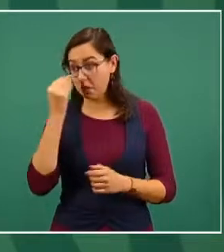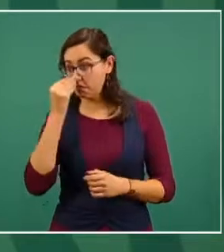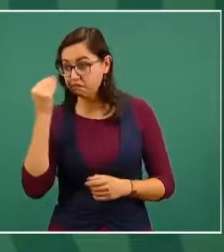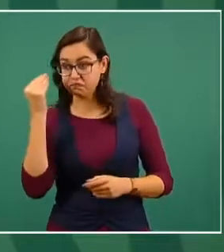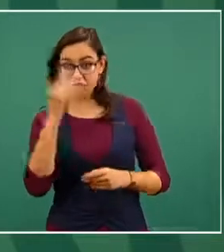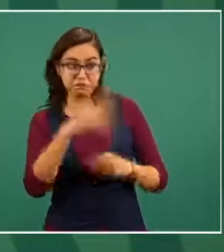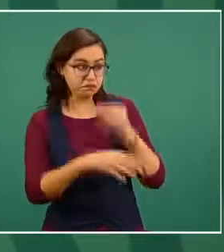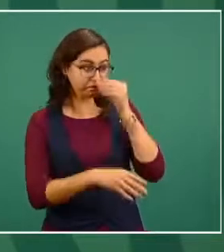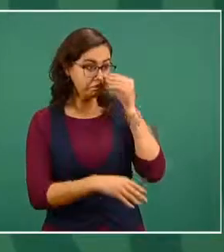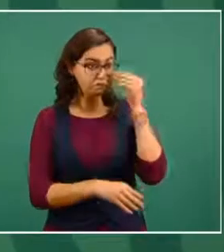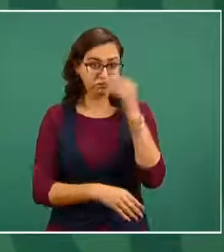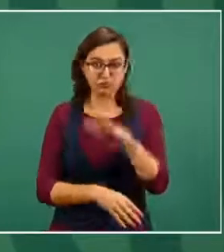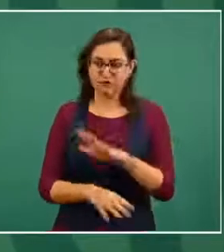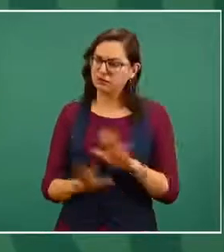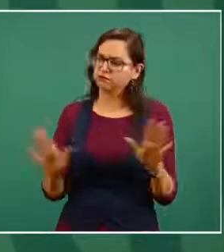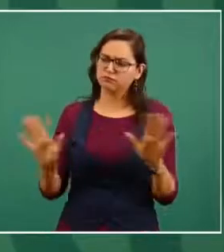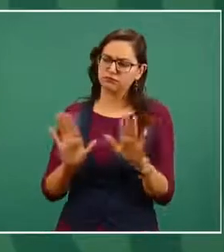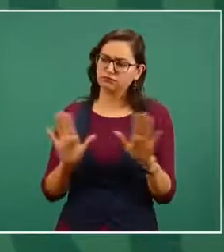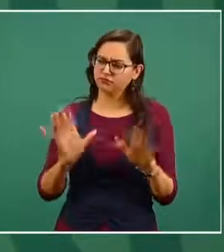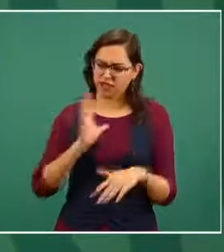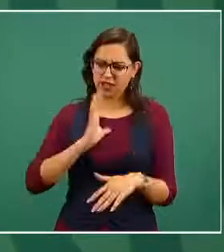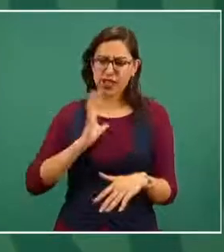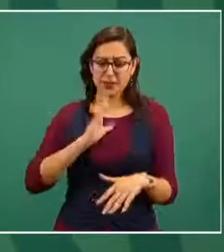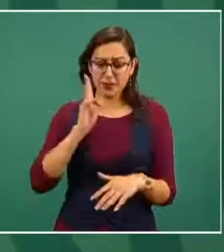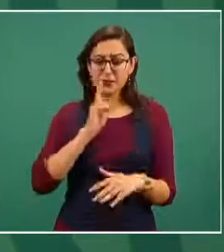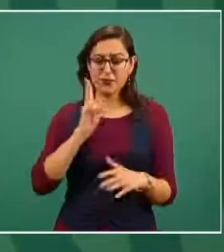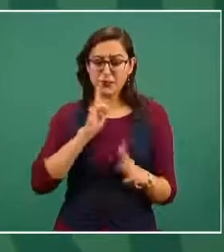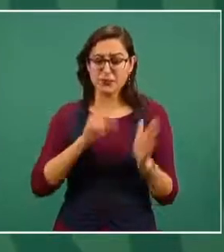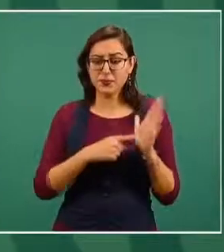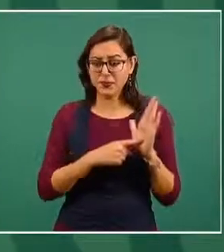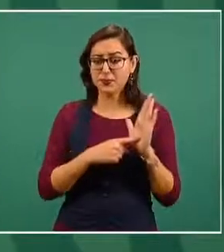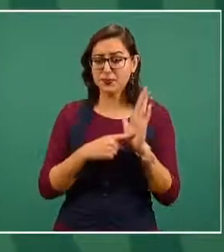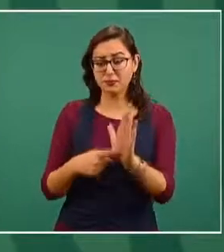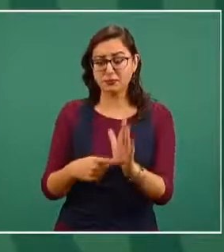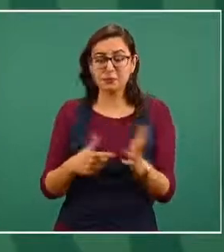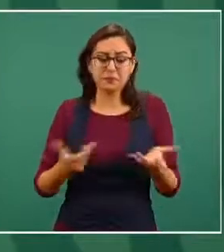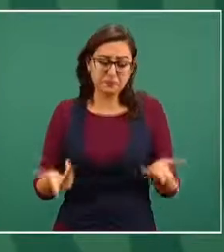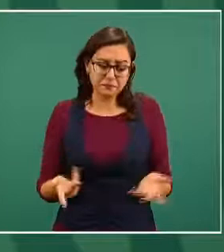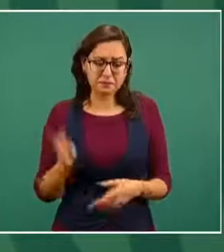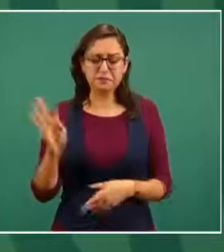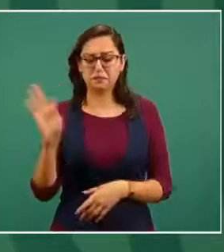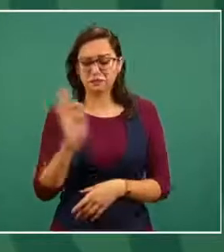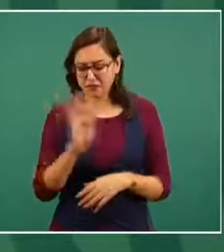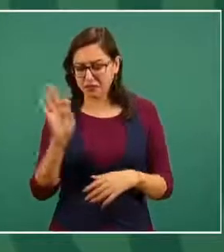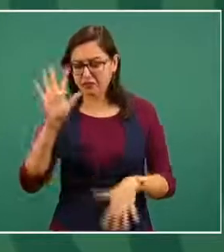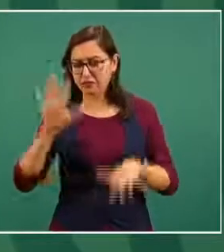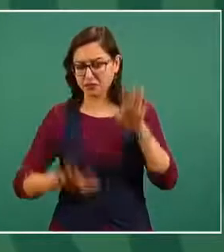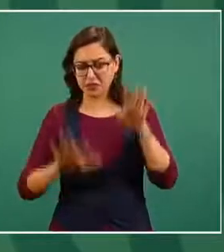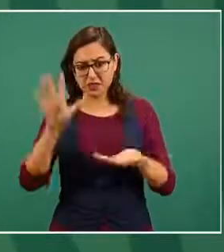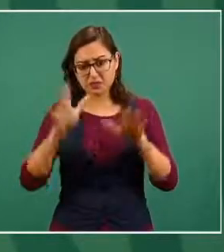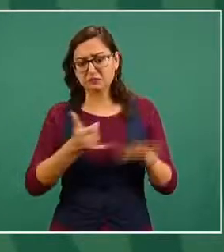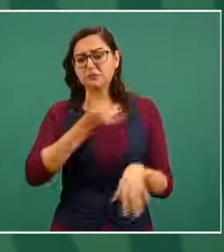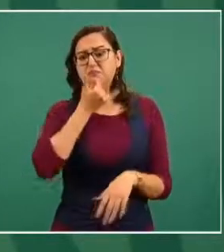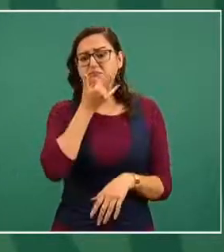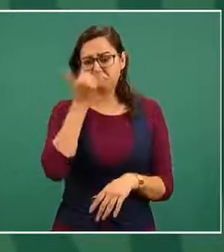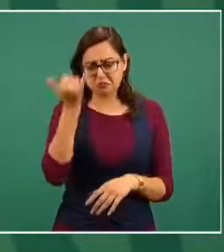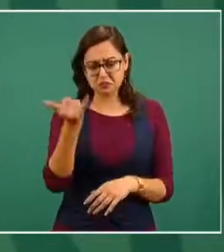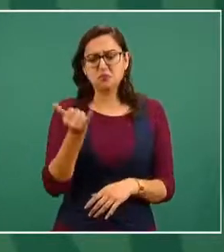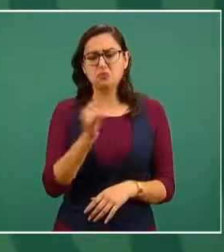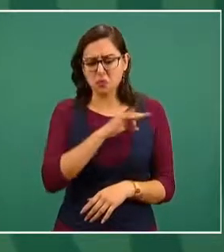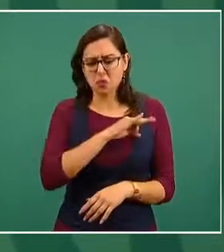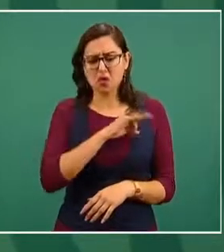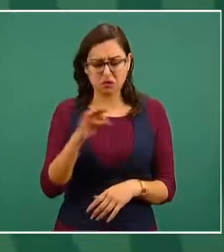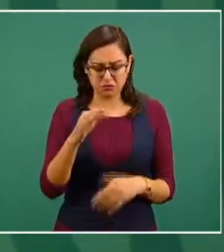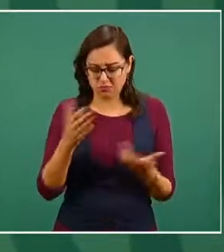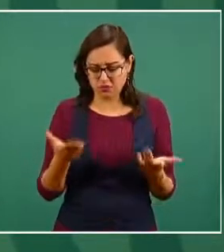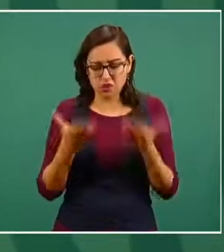entonces claro que nos podemos equivocar porque no somos perfectos